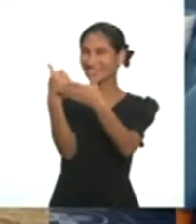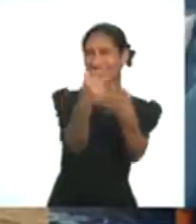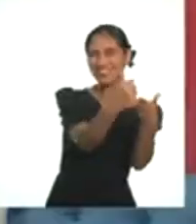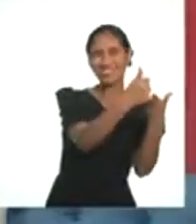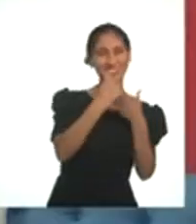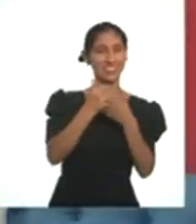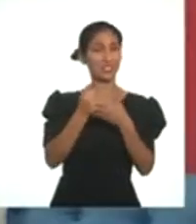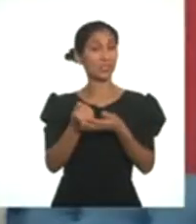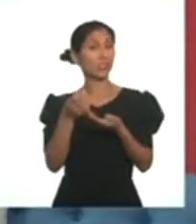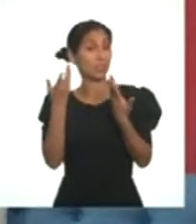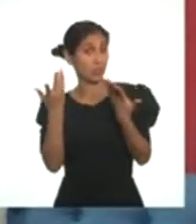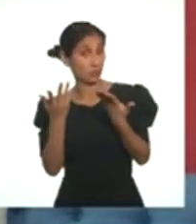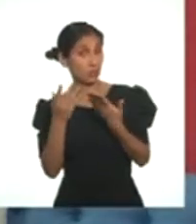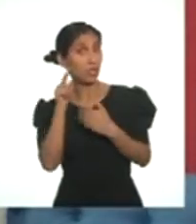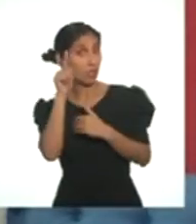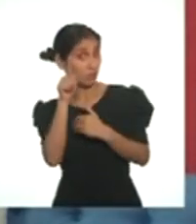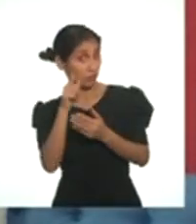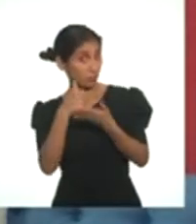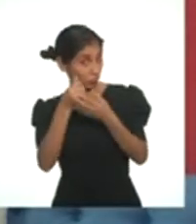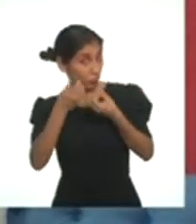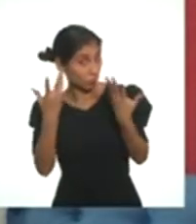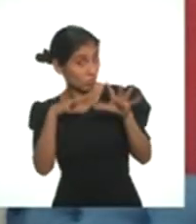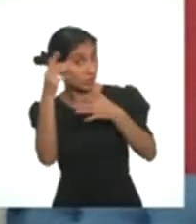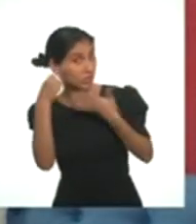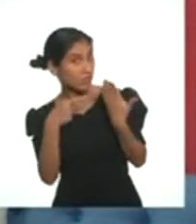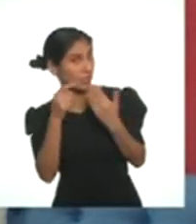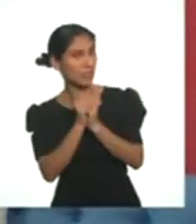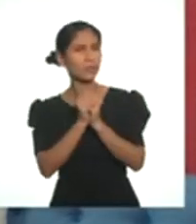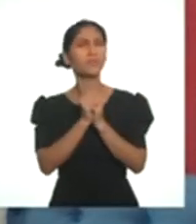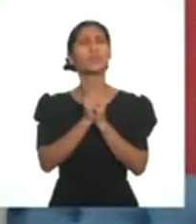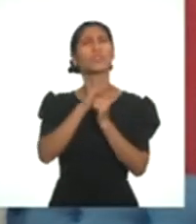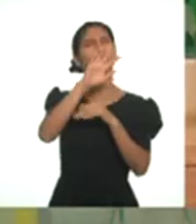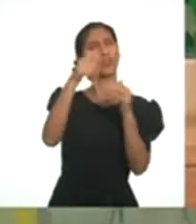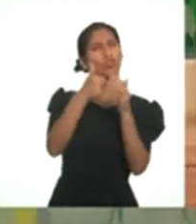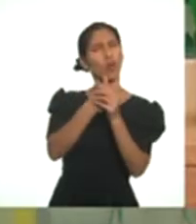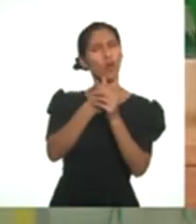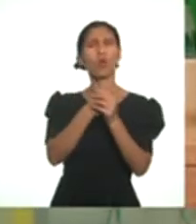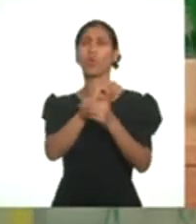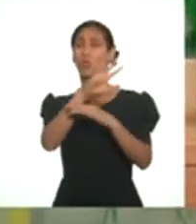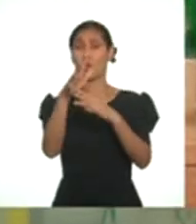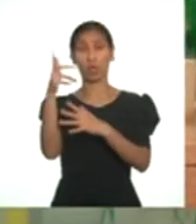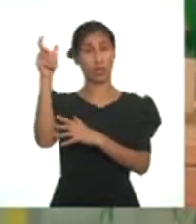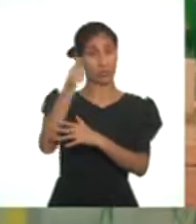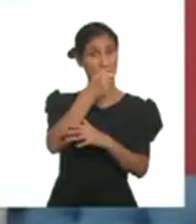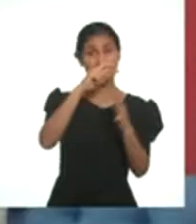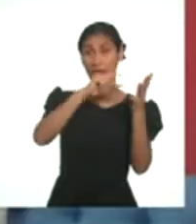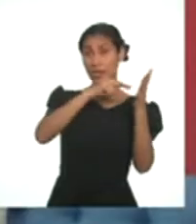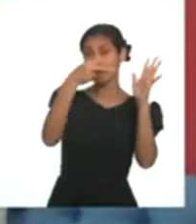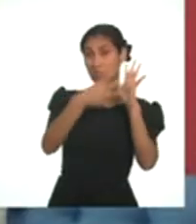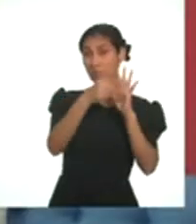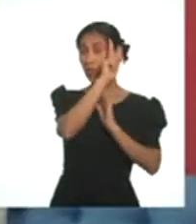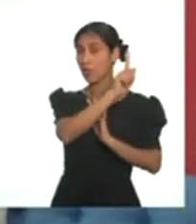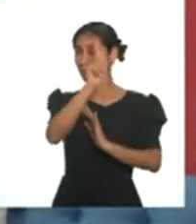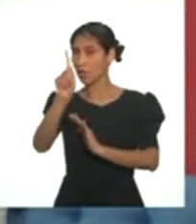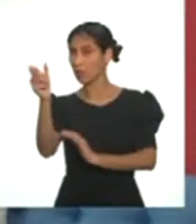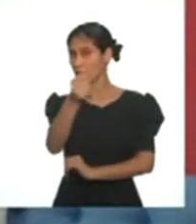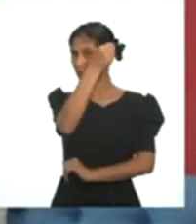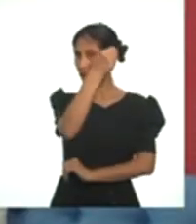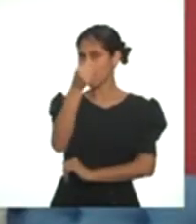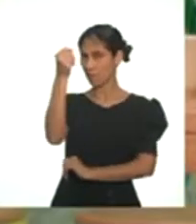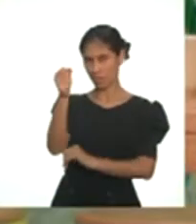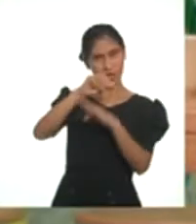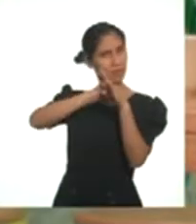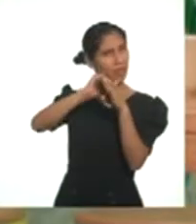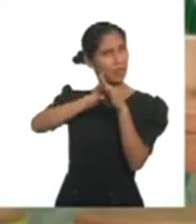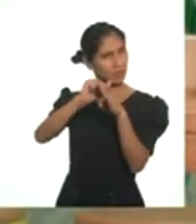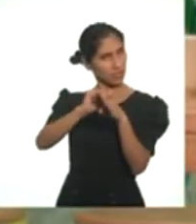¿Hay algo que podamos hacer por ti. ¿Hay por favor. Lleven el significado de cada una de estas banderas a la